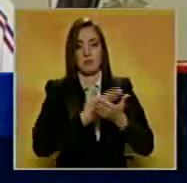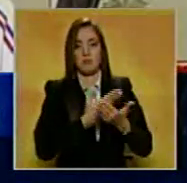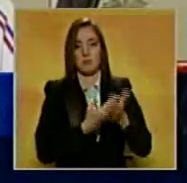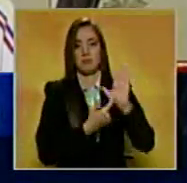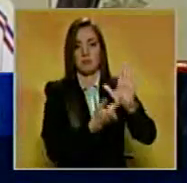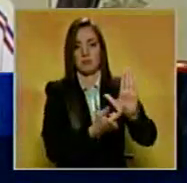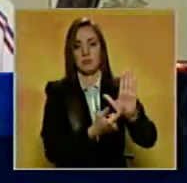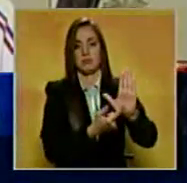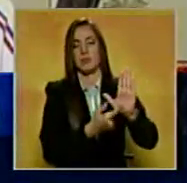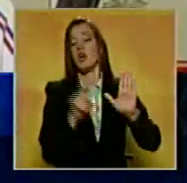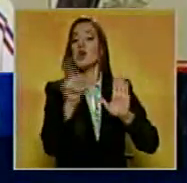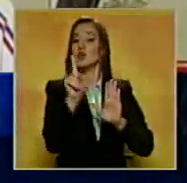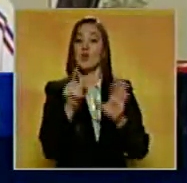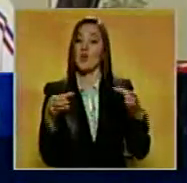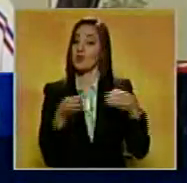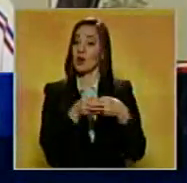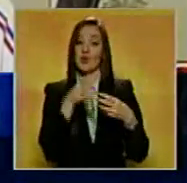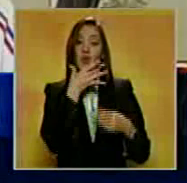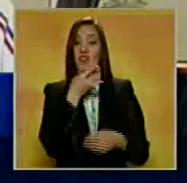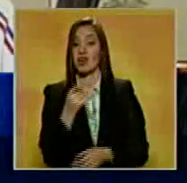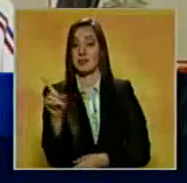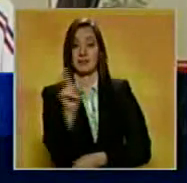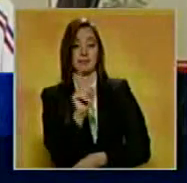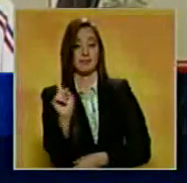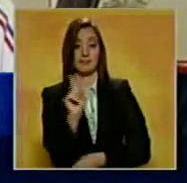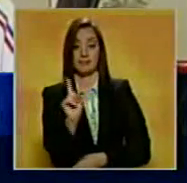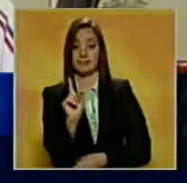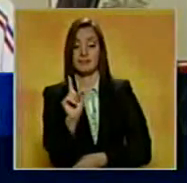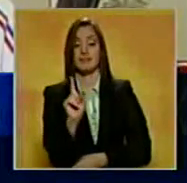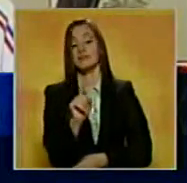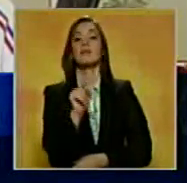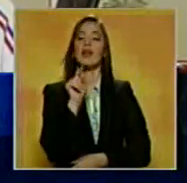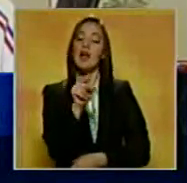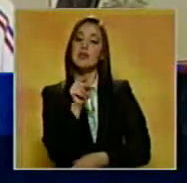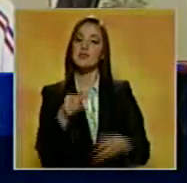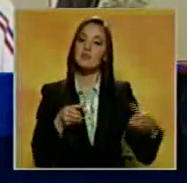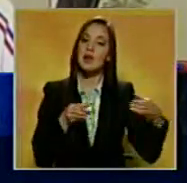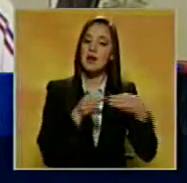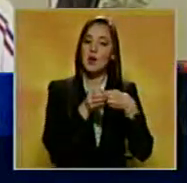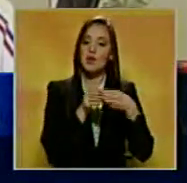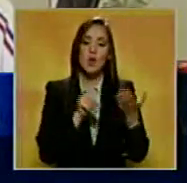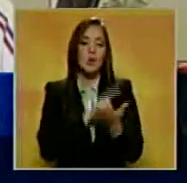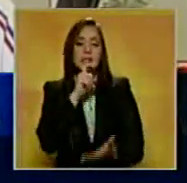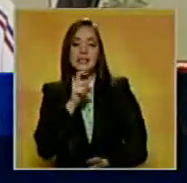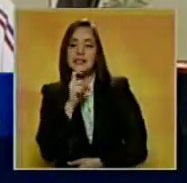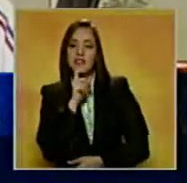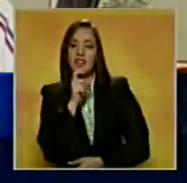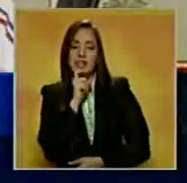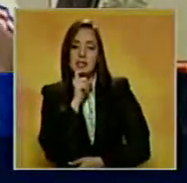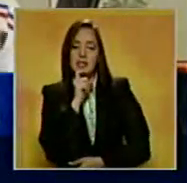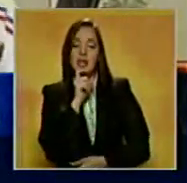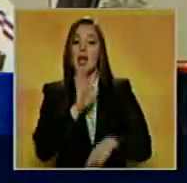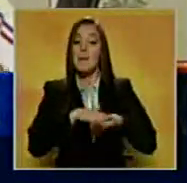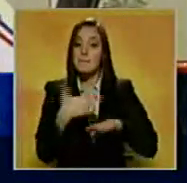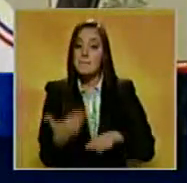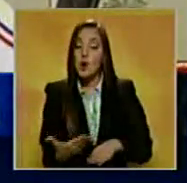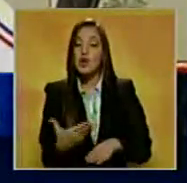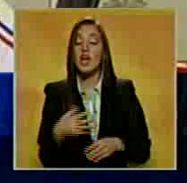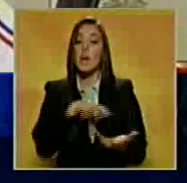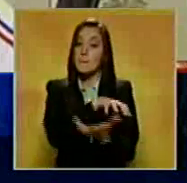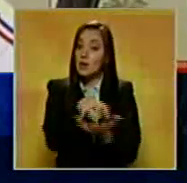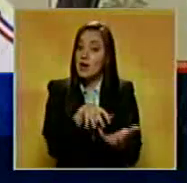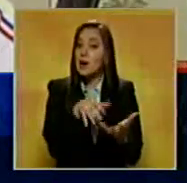No va a ser una reunión fácil, va a ser una reunión compleja porque los problemas son